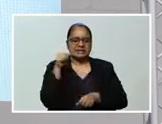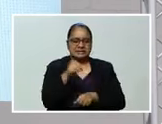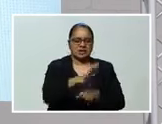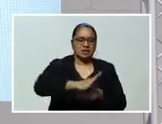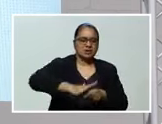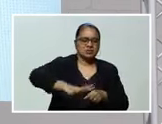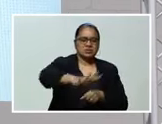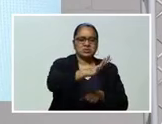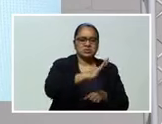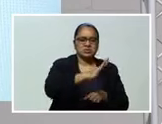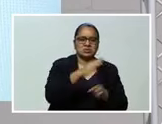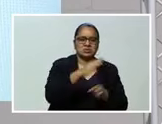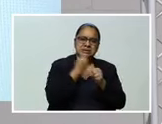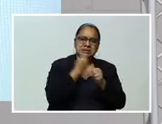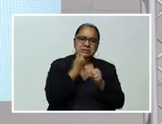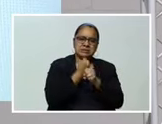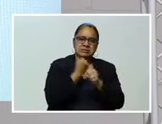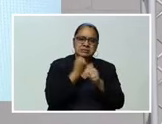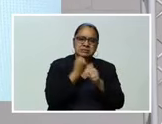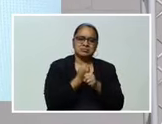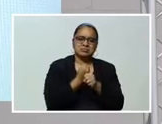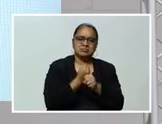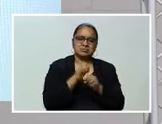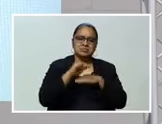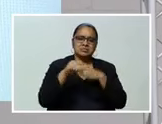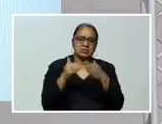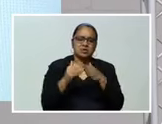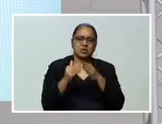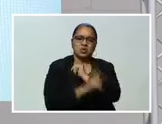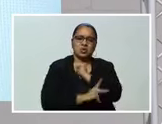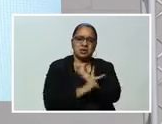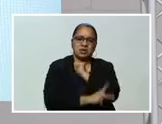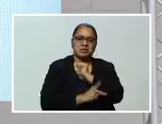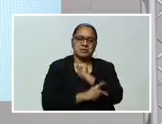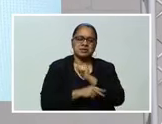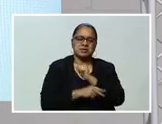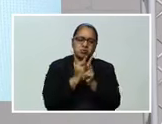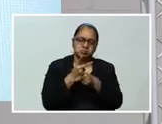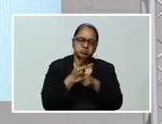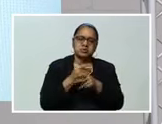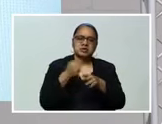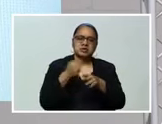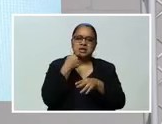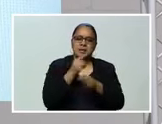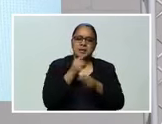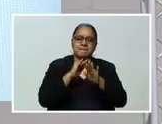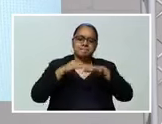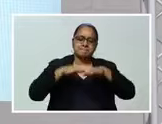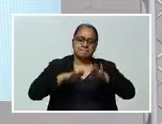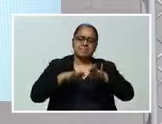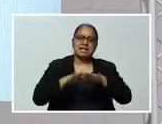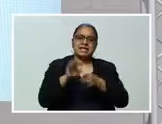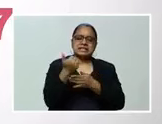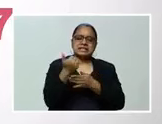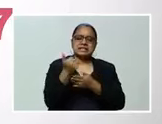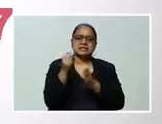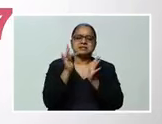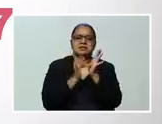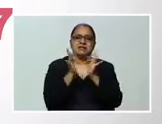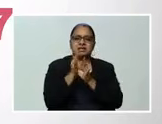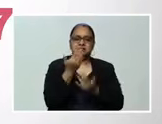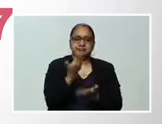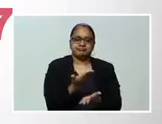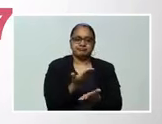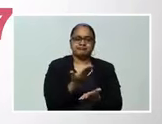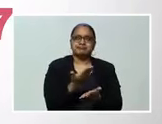zona Que ha estado Proveyendo a todo el país Y hoy, 10 de abril Estas son las cifras que tenemos